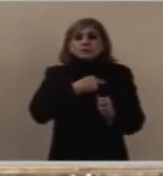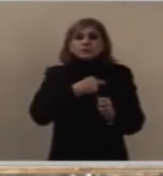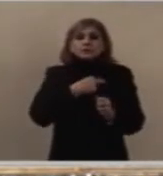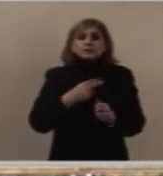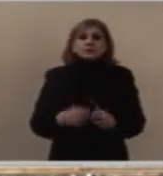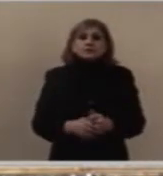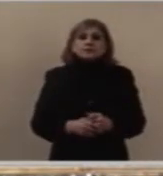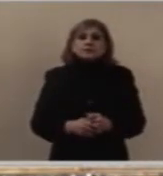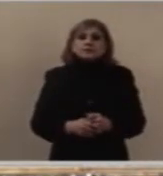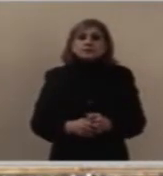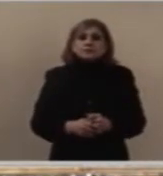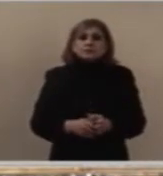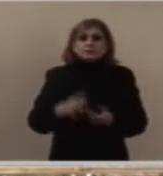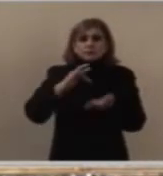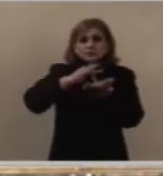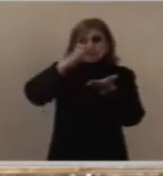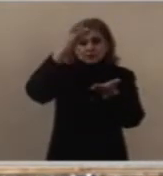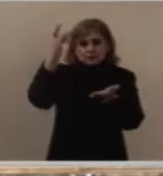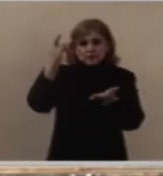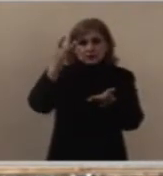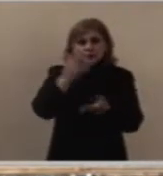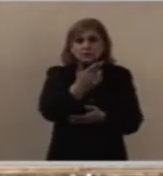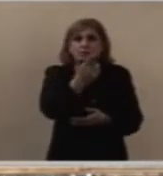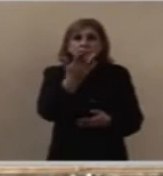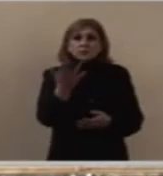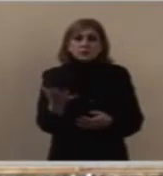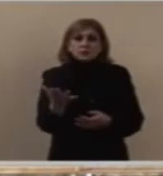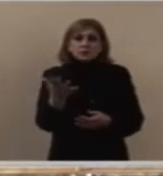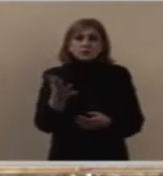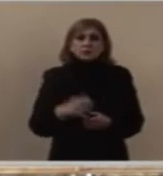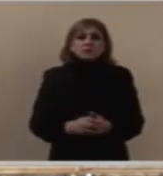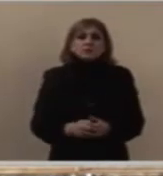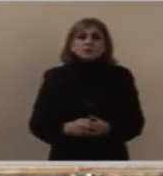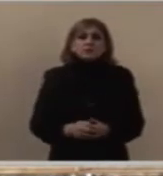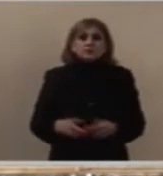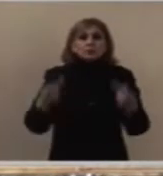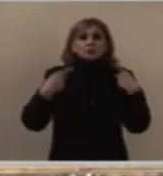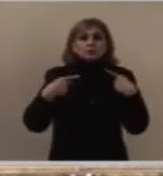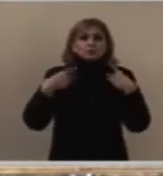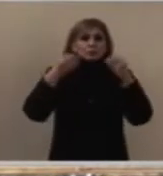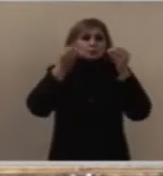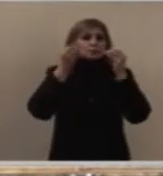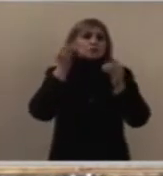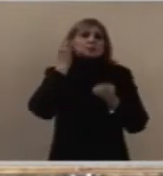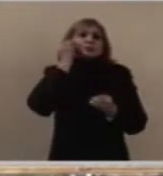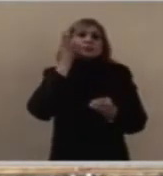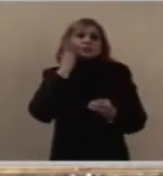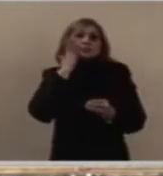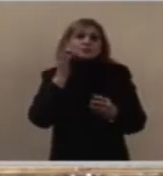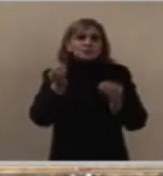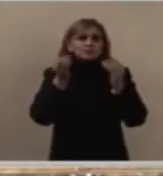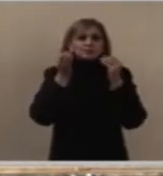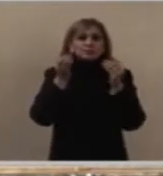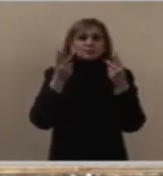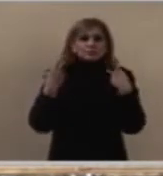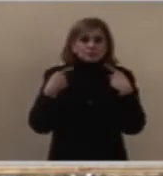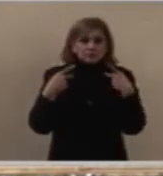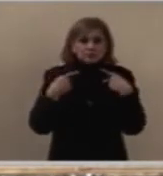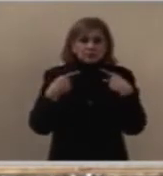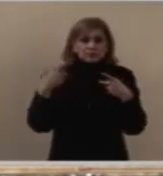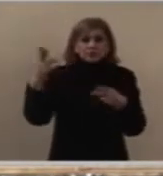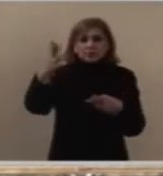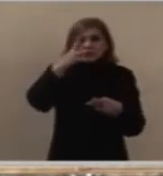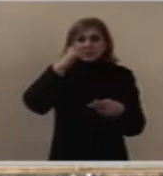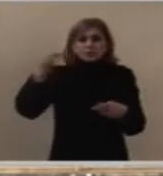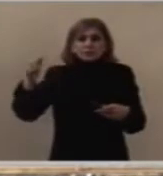Quiero agradecer a ustedes, los que se confirman y que hoy reciben la gracia